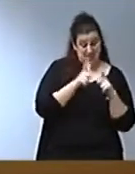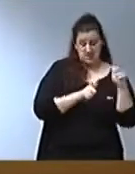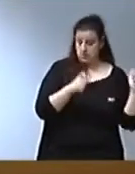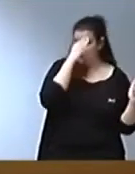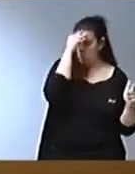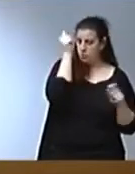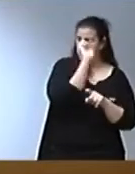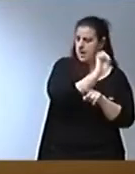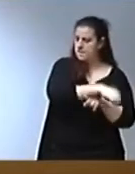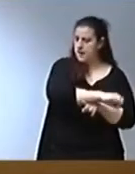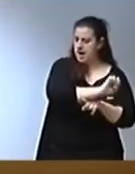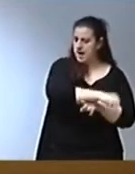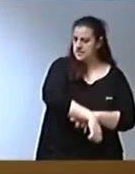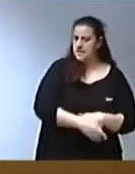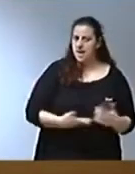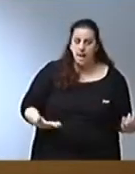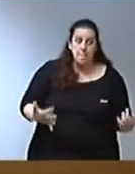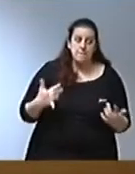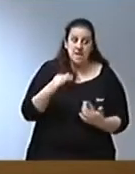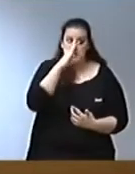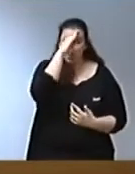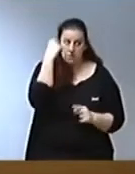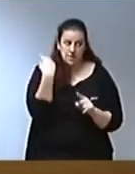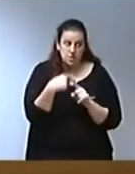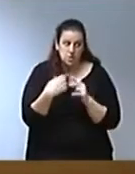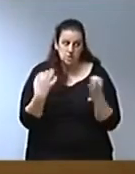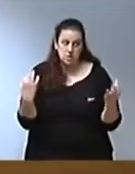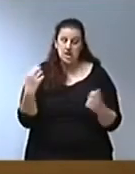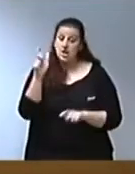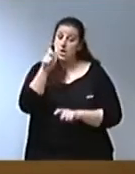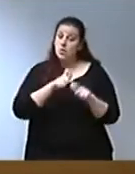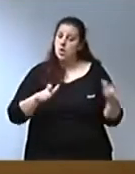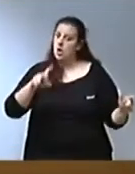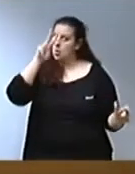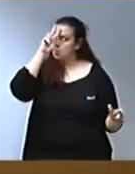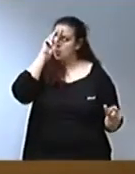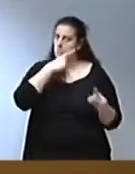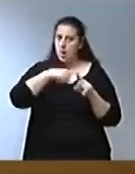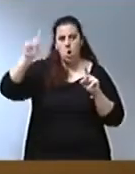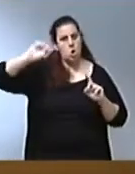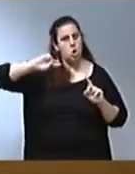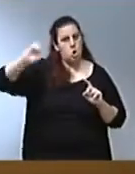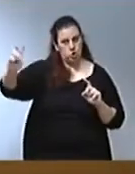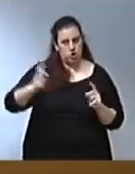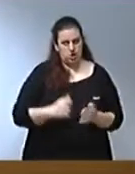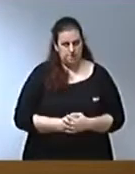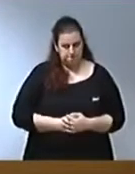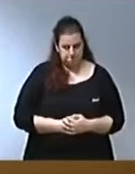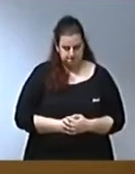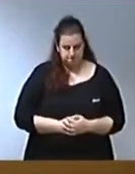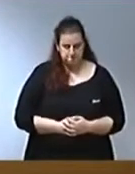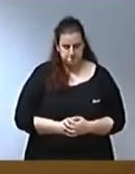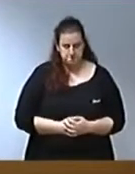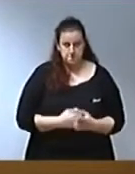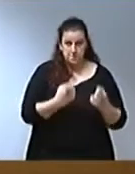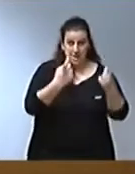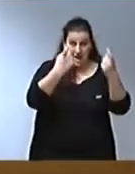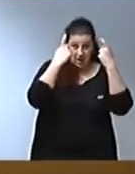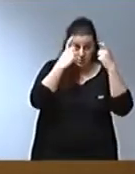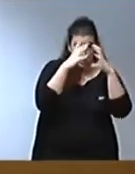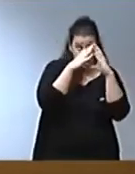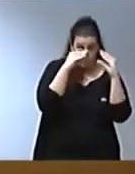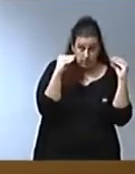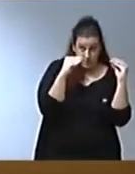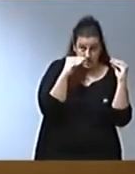tan elementales como que los ciudadanos están preocupados en otras cosas. Tres cuartas partes de los alumnos de nuestra